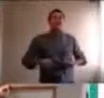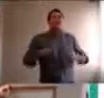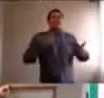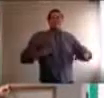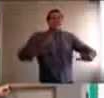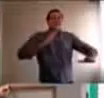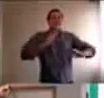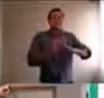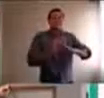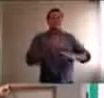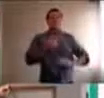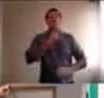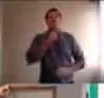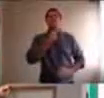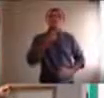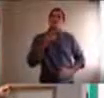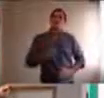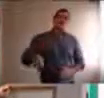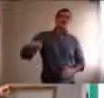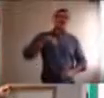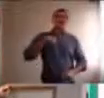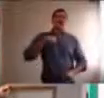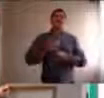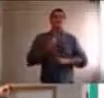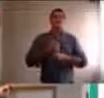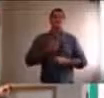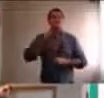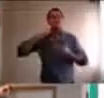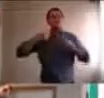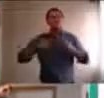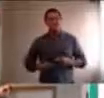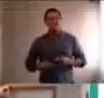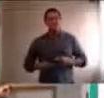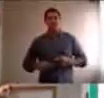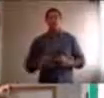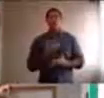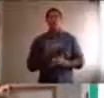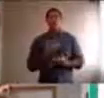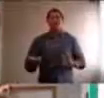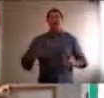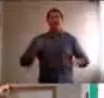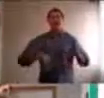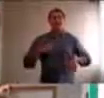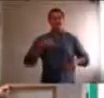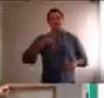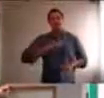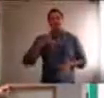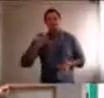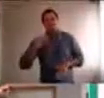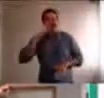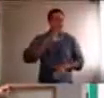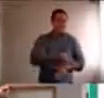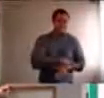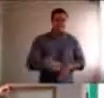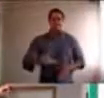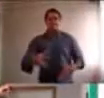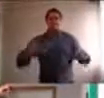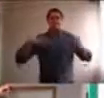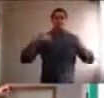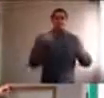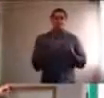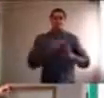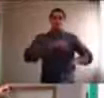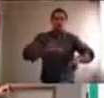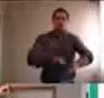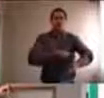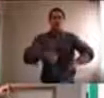pequeños, y ahora pasa eso, estamos todo el tiempo, juntos, y compartiendo, un montón de espacio, y de horas, donde los acuerdos, van